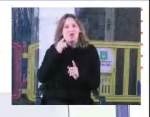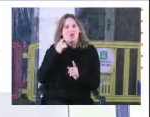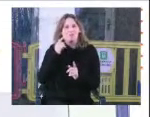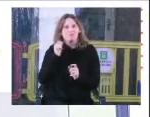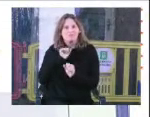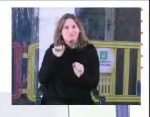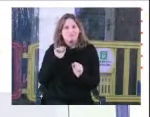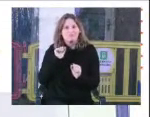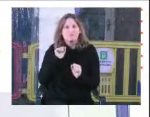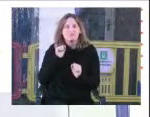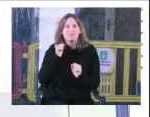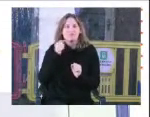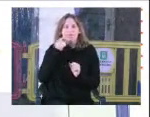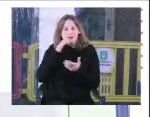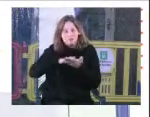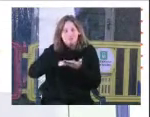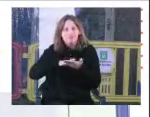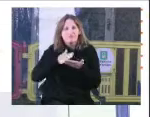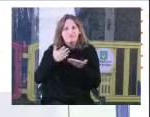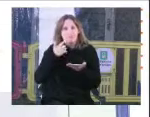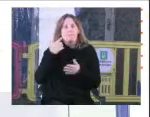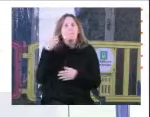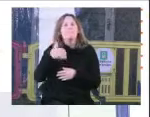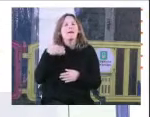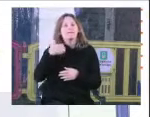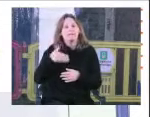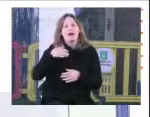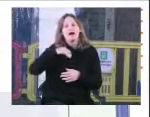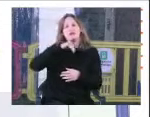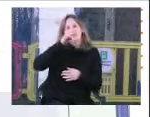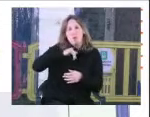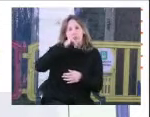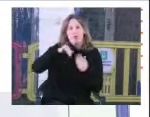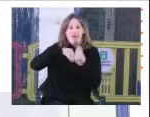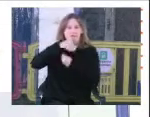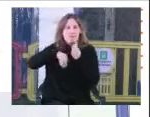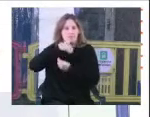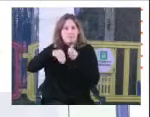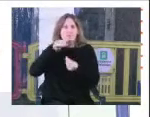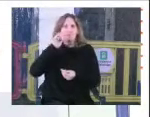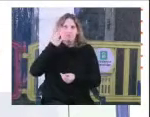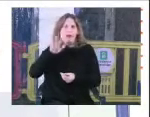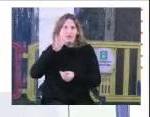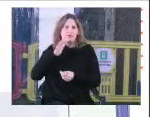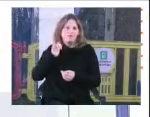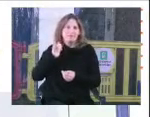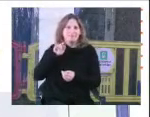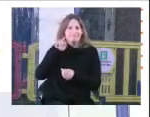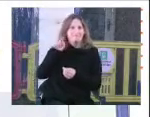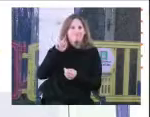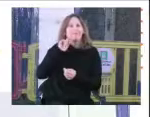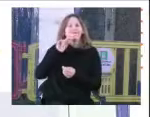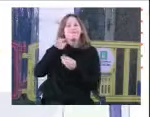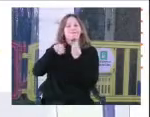posibilidad de participar de un relato familiar como el que me imagino, si tu familia y